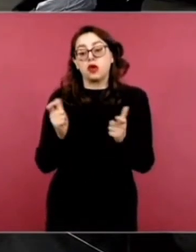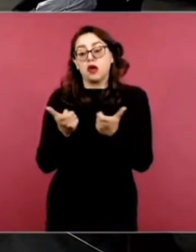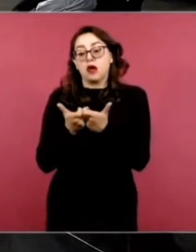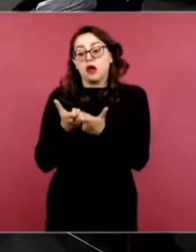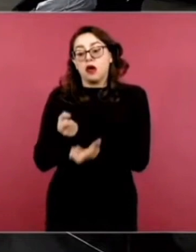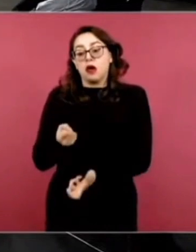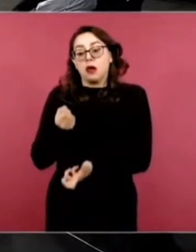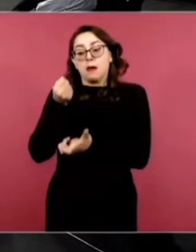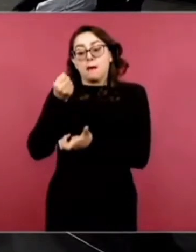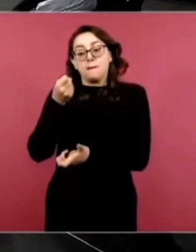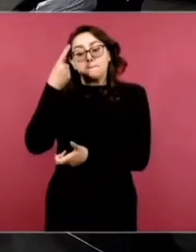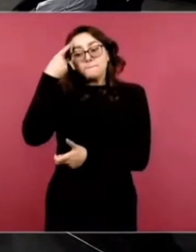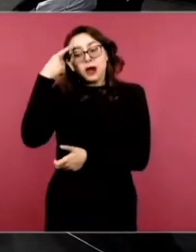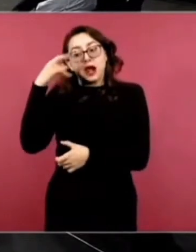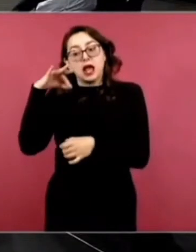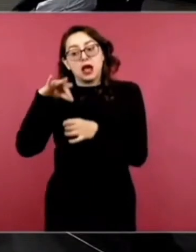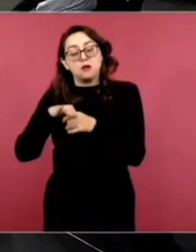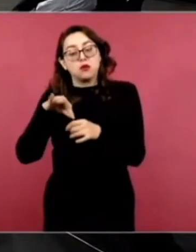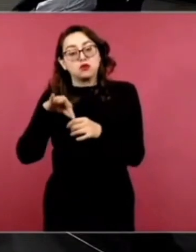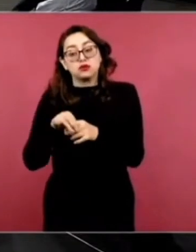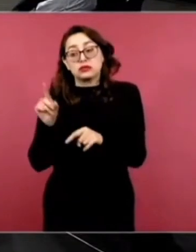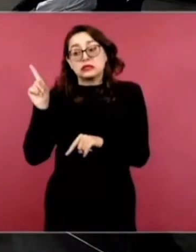¿Ustedes creen que podría afectarles?